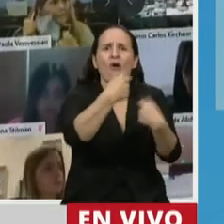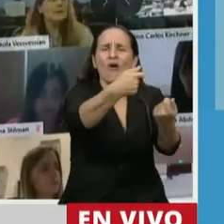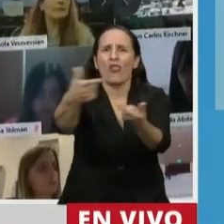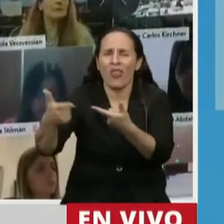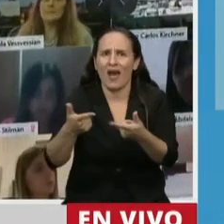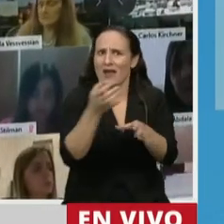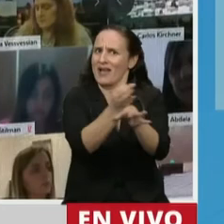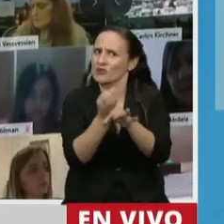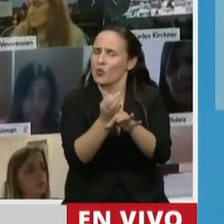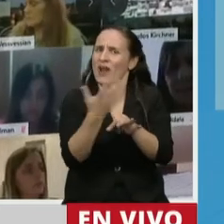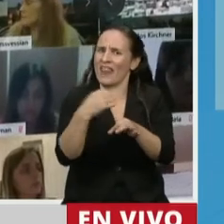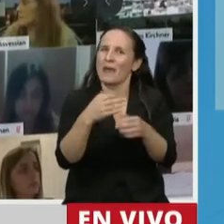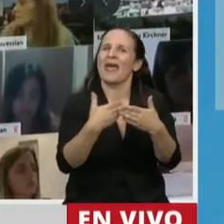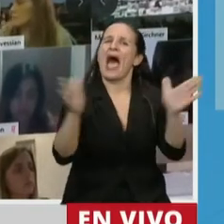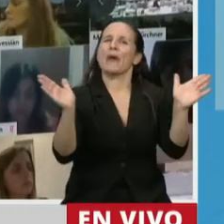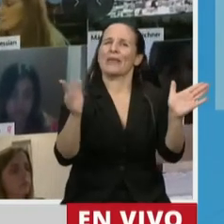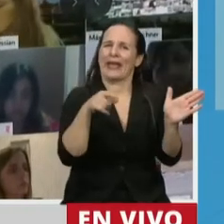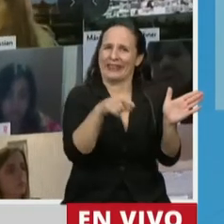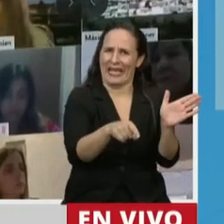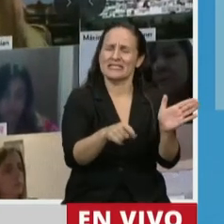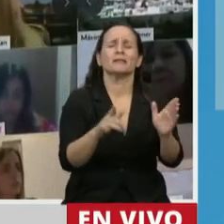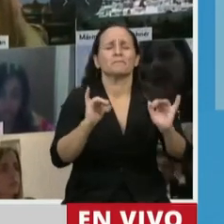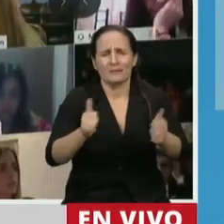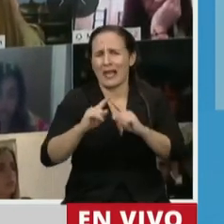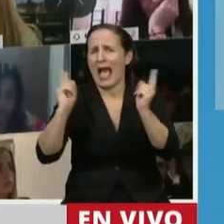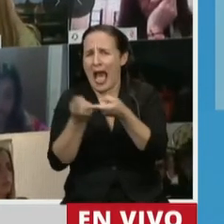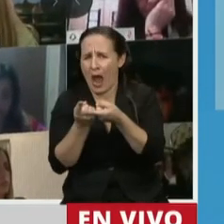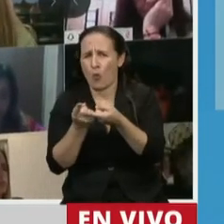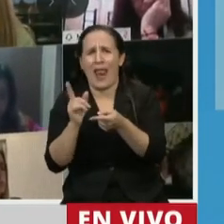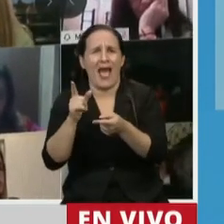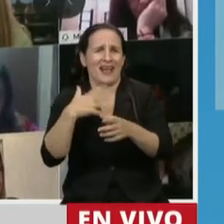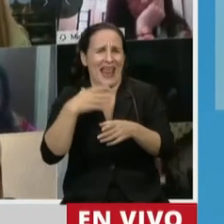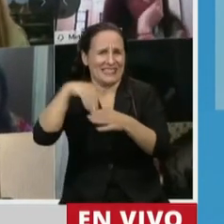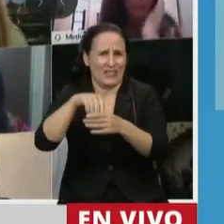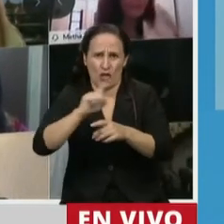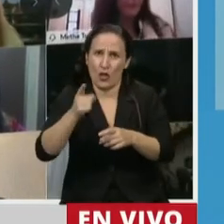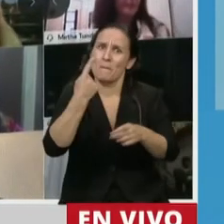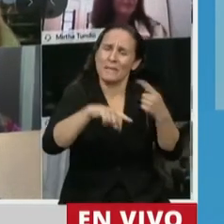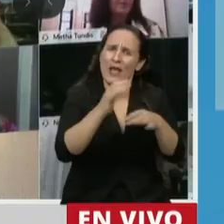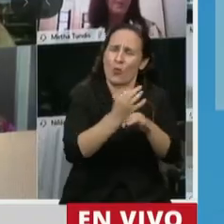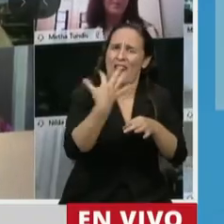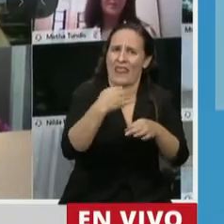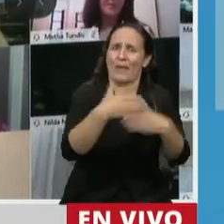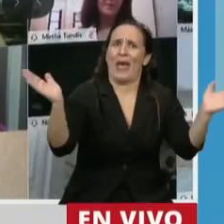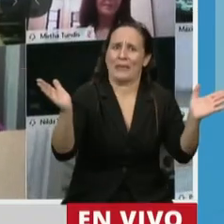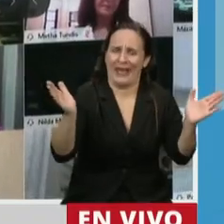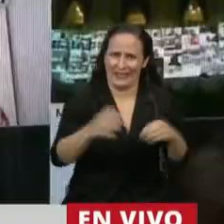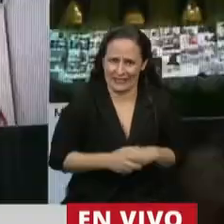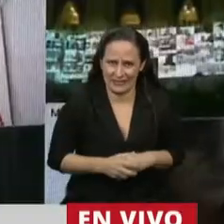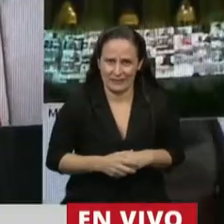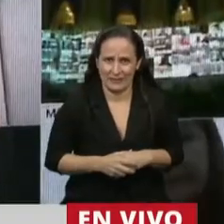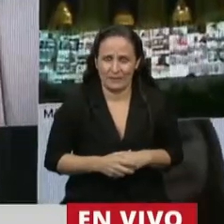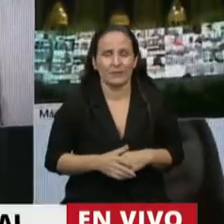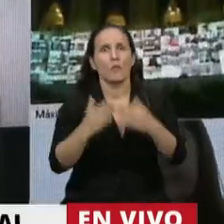que las escuelas estén abiertas aun cuando las aulas permanezcan cerradas. Muchas gracias, señor Presidente. Gracias,